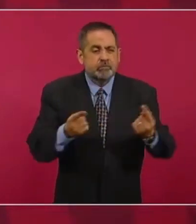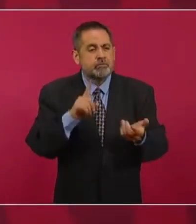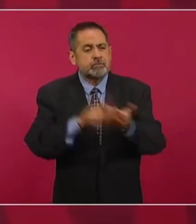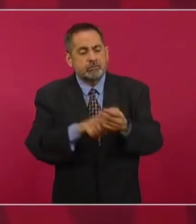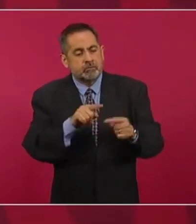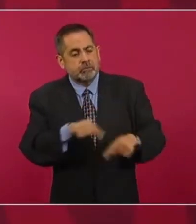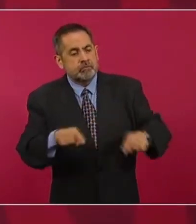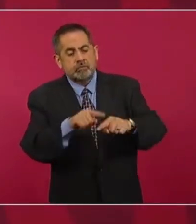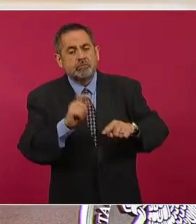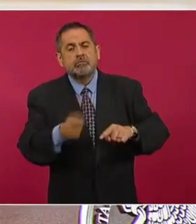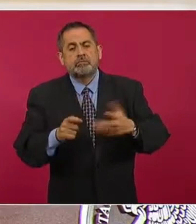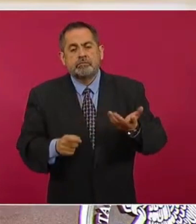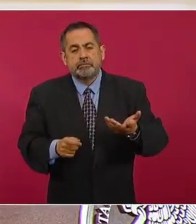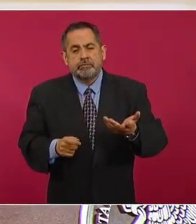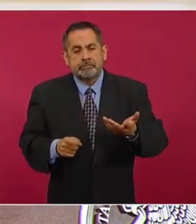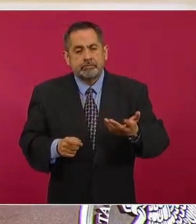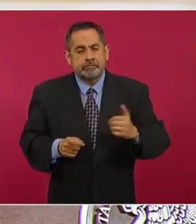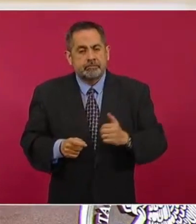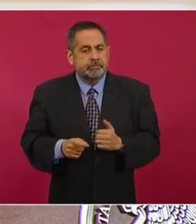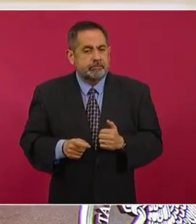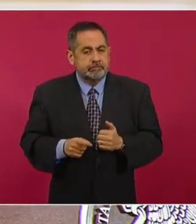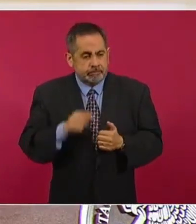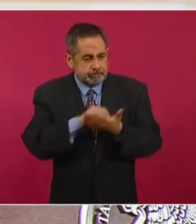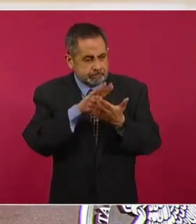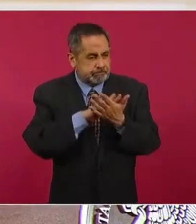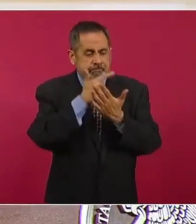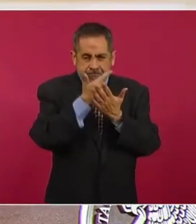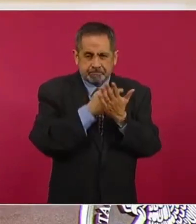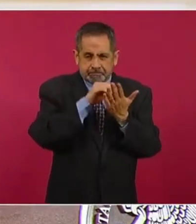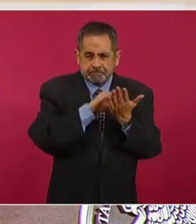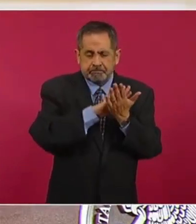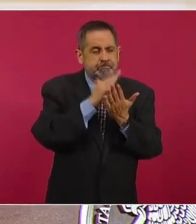que se registraba,